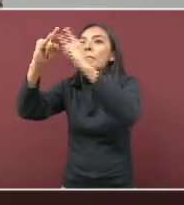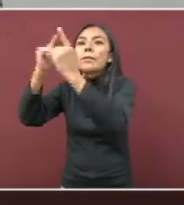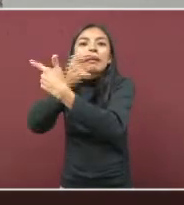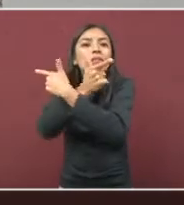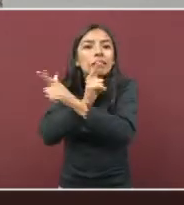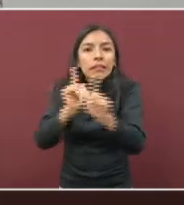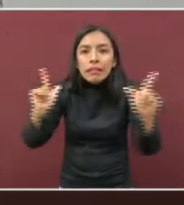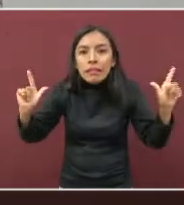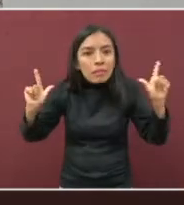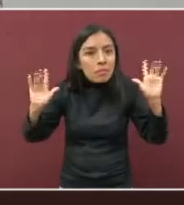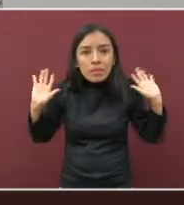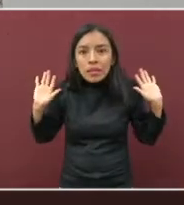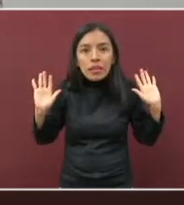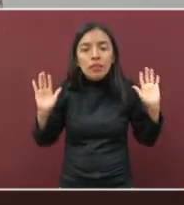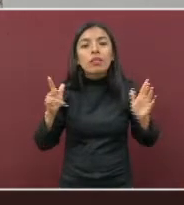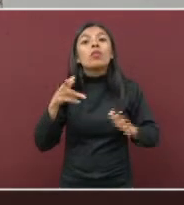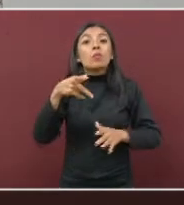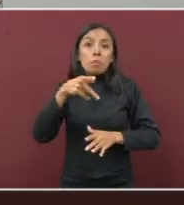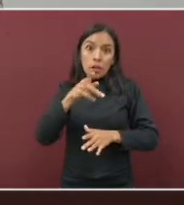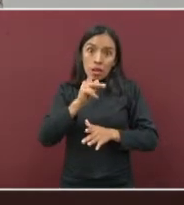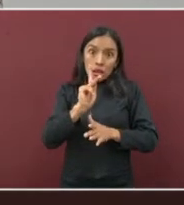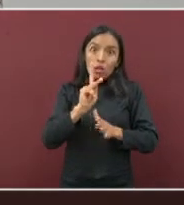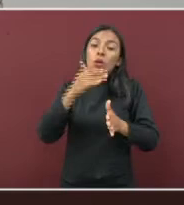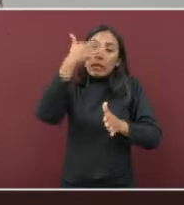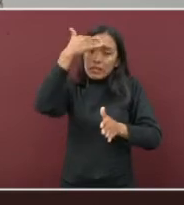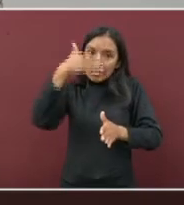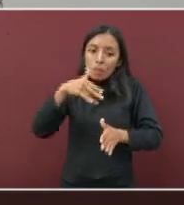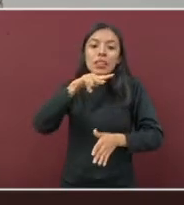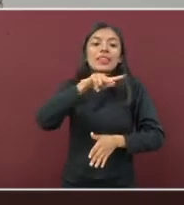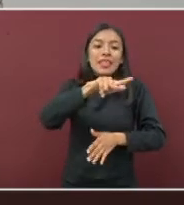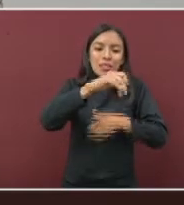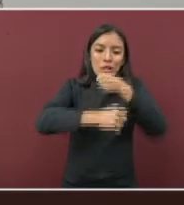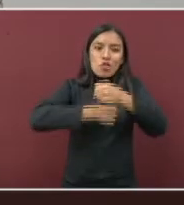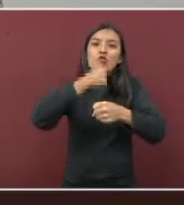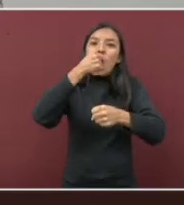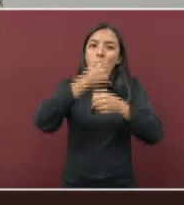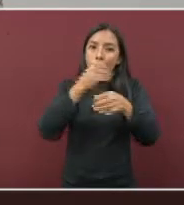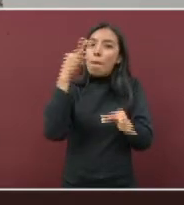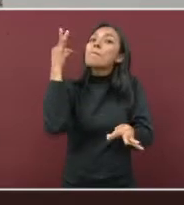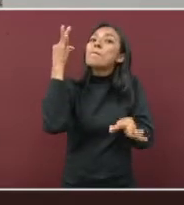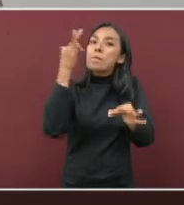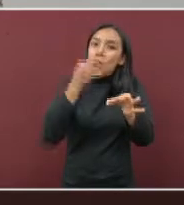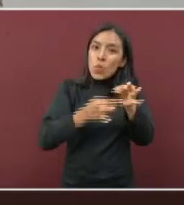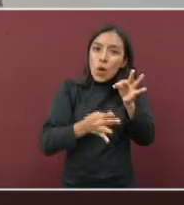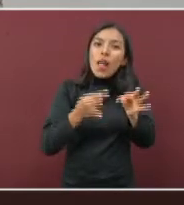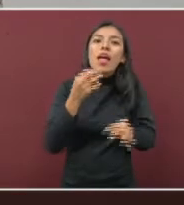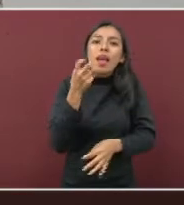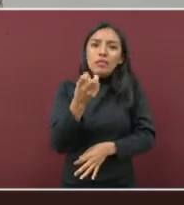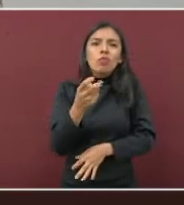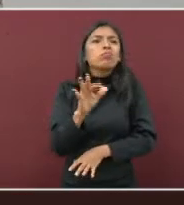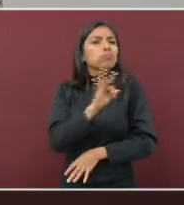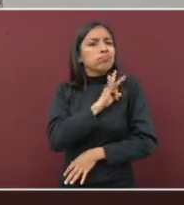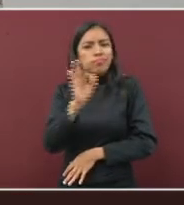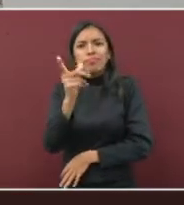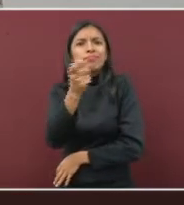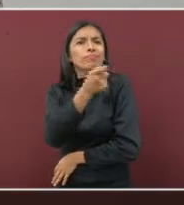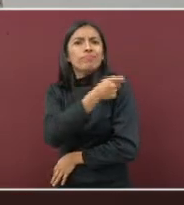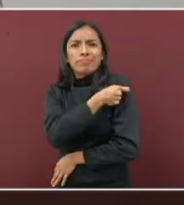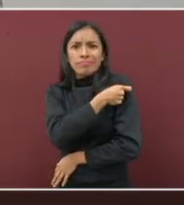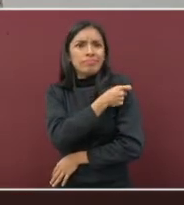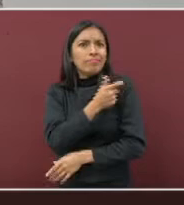cercano. Solamente deben tener los 18 años cumplidos o más. Recuerden,